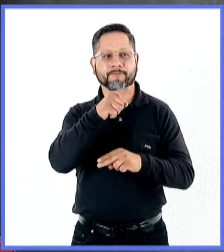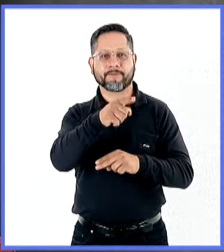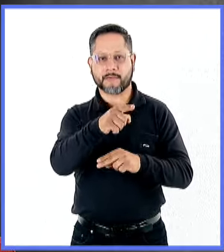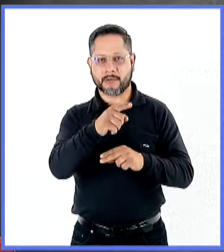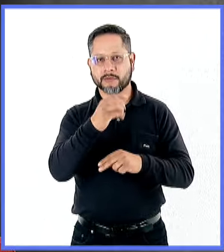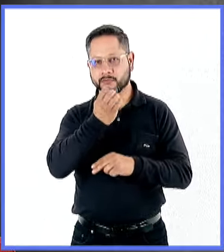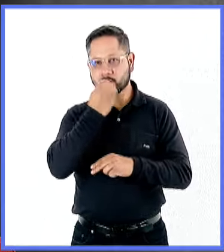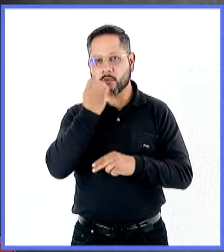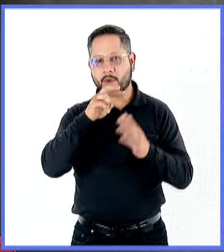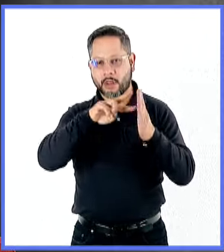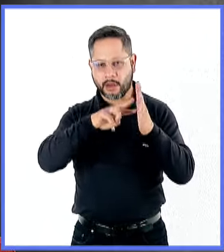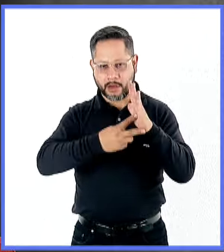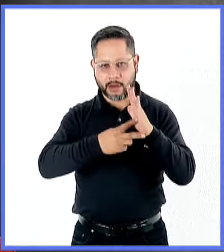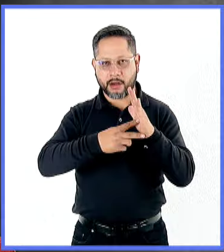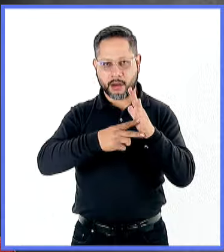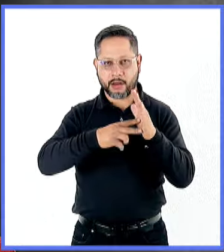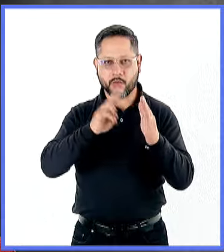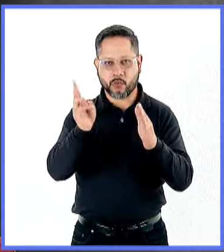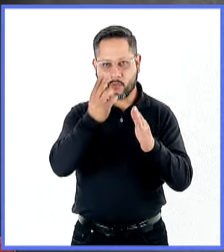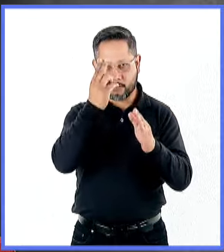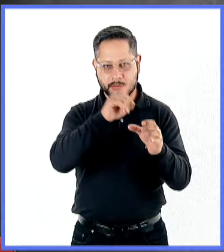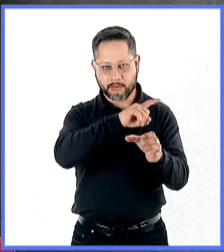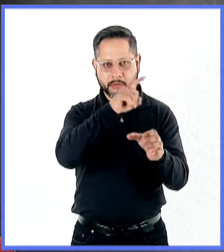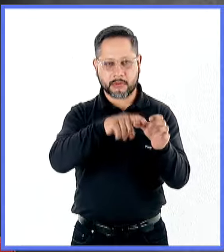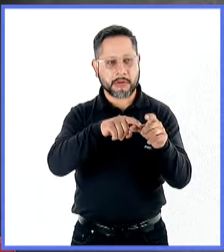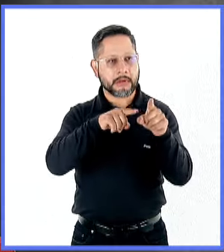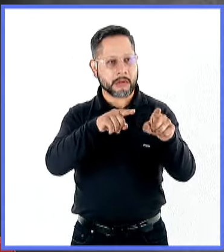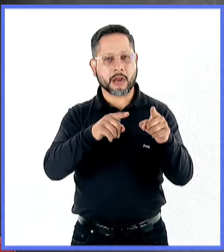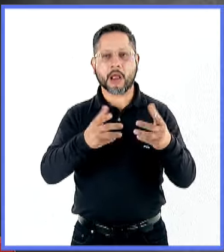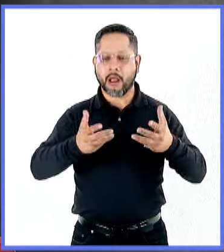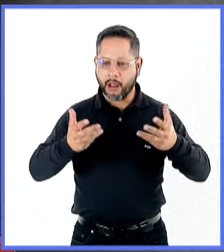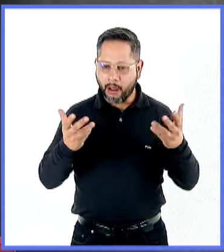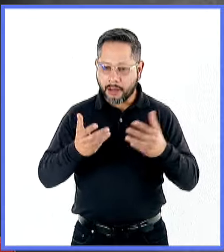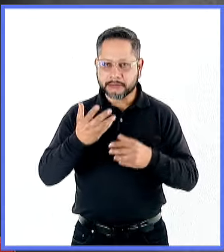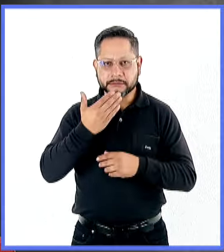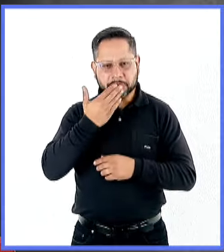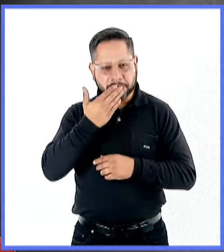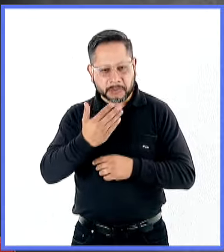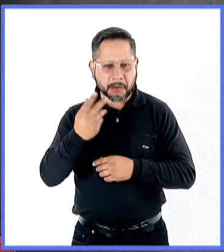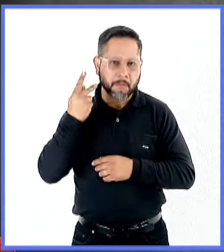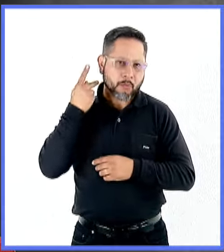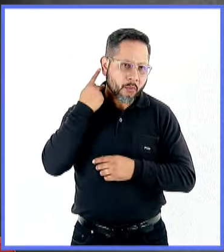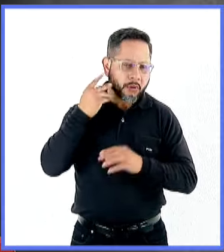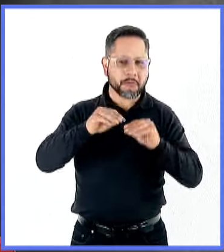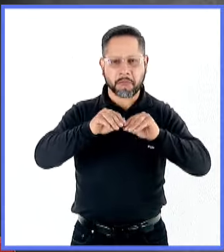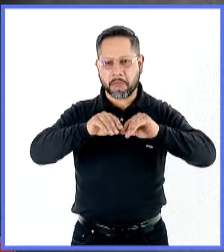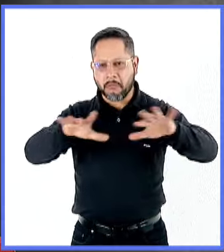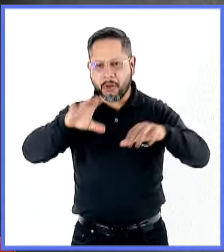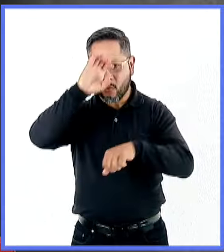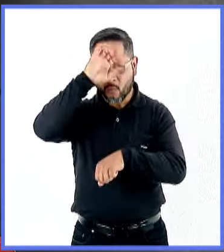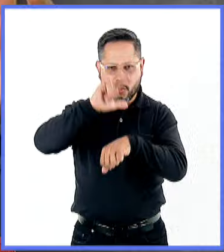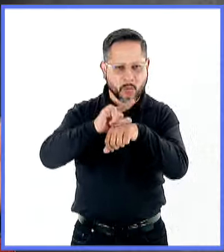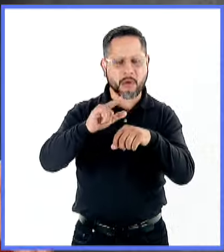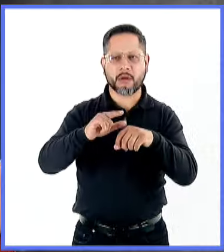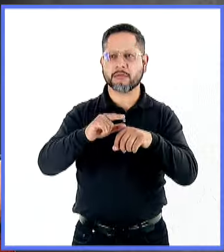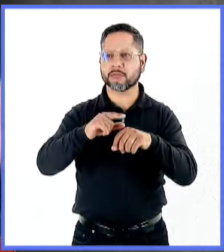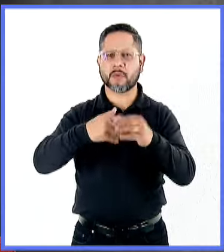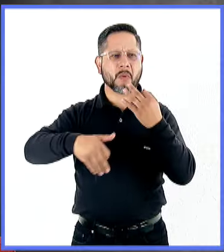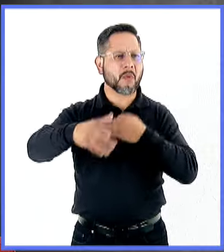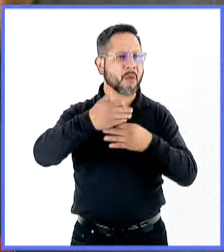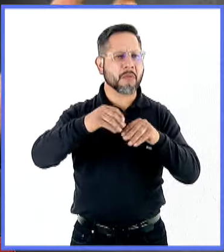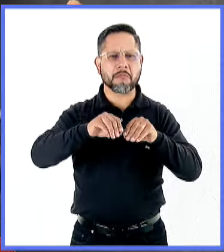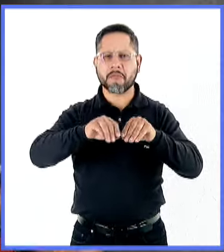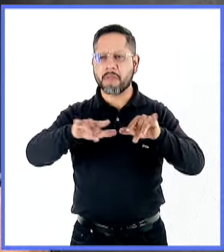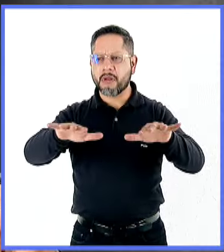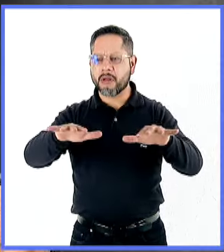ha tenido la disciplina, vamos a decir, pero la voluntad política, la voluntad de difusión cultural, la